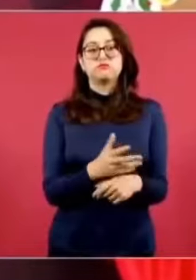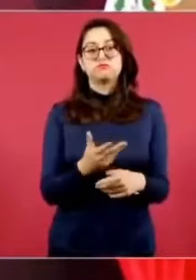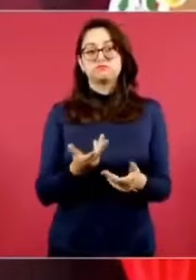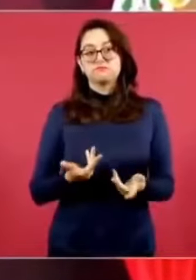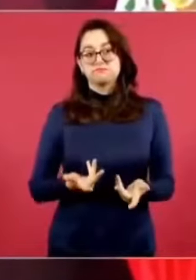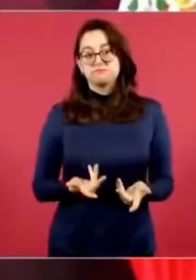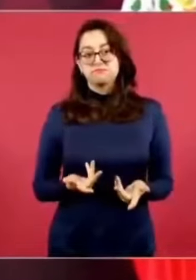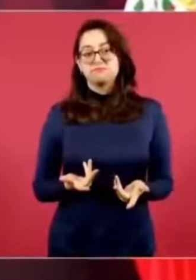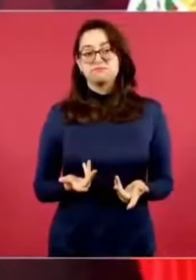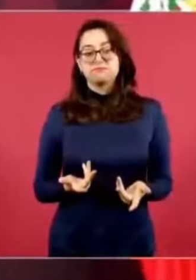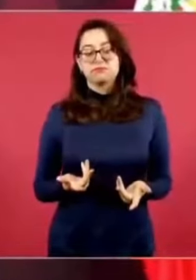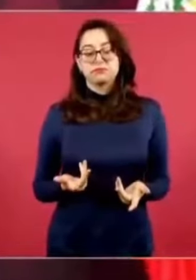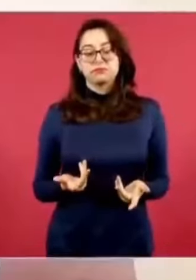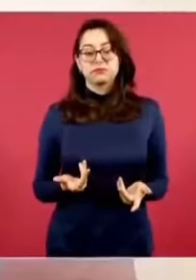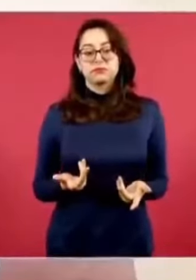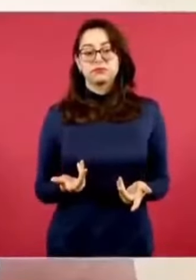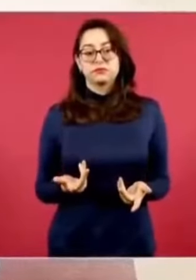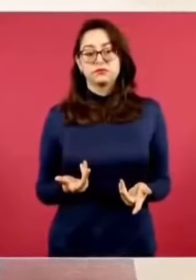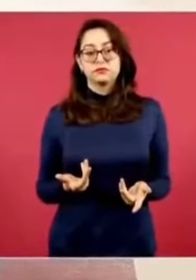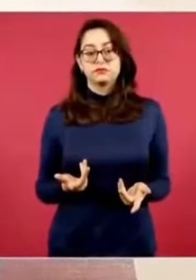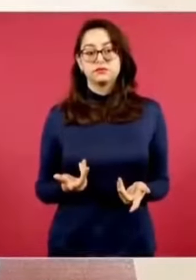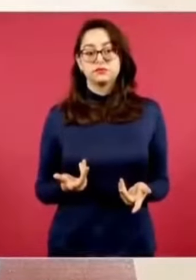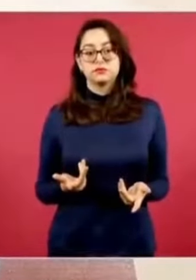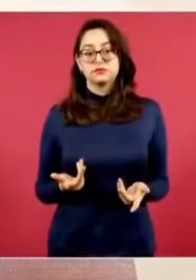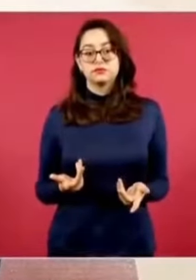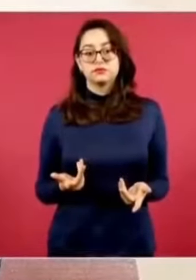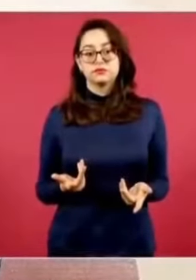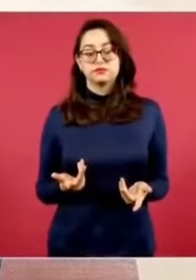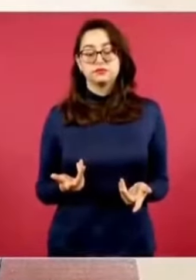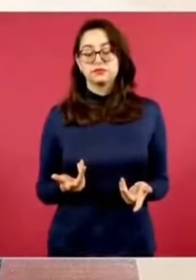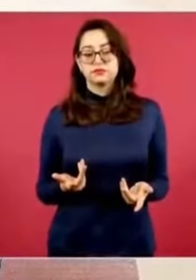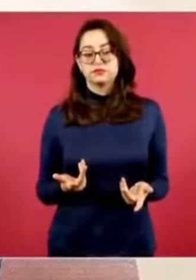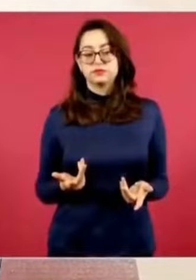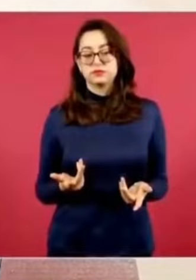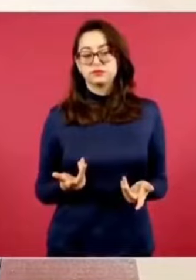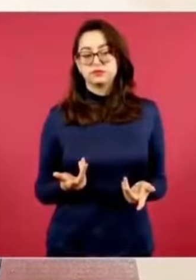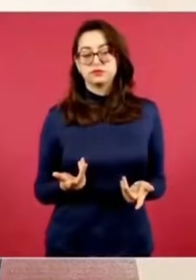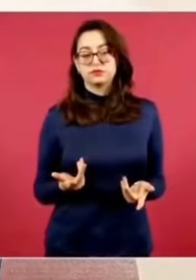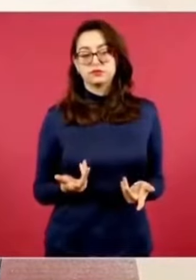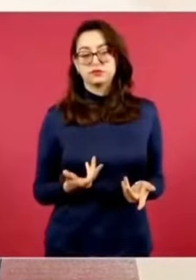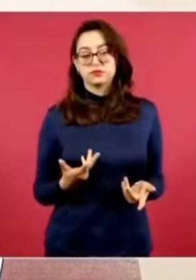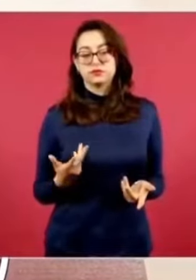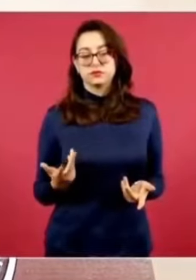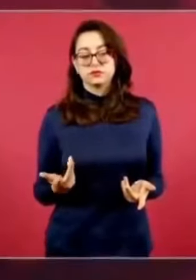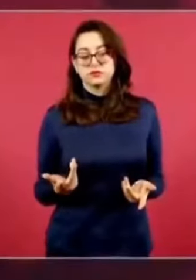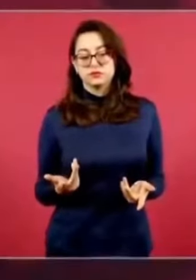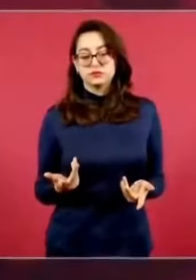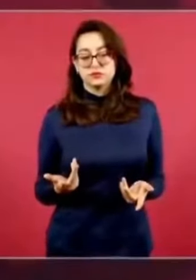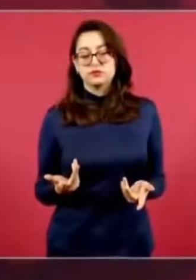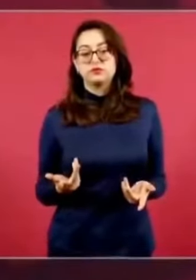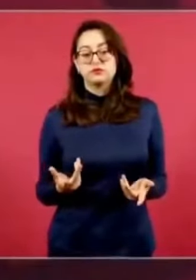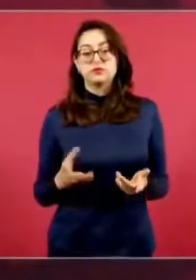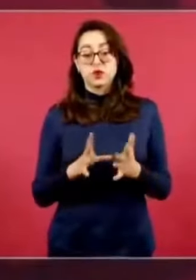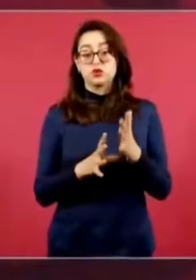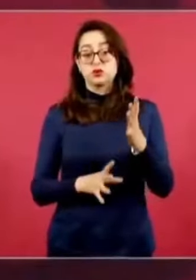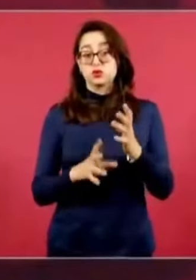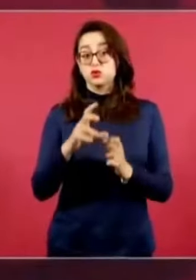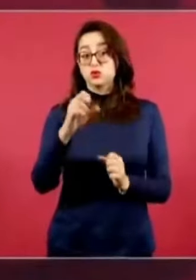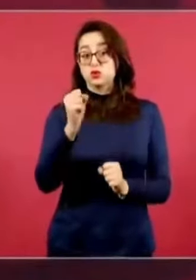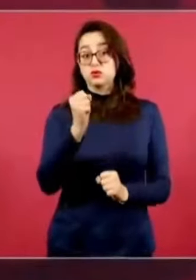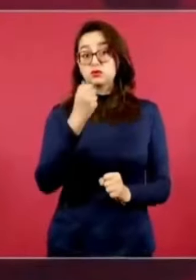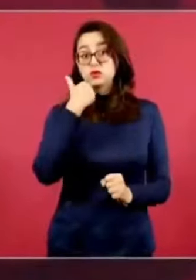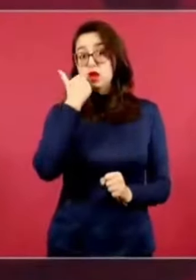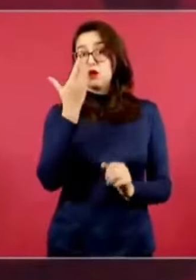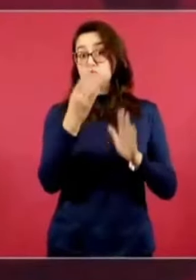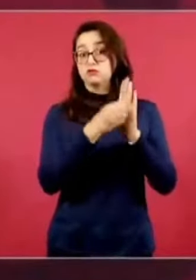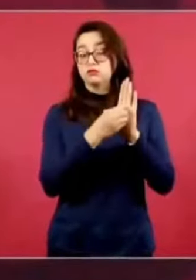a enunciarse en la Constitución. Y